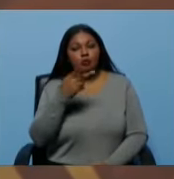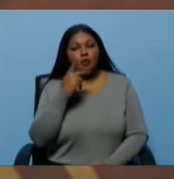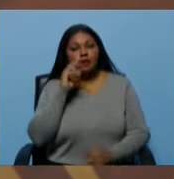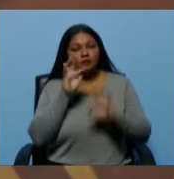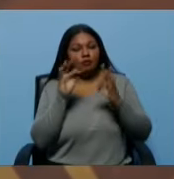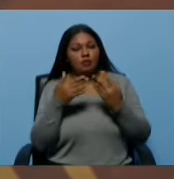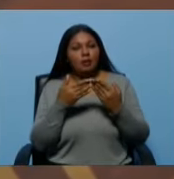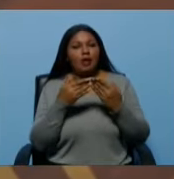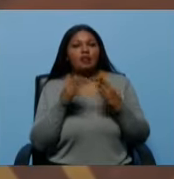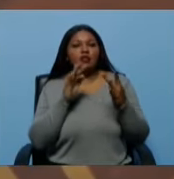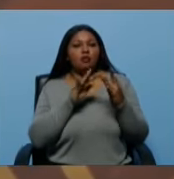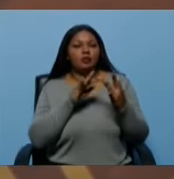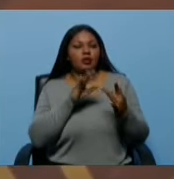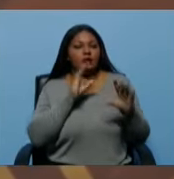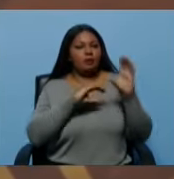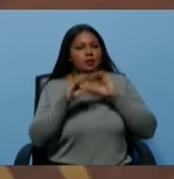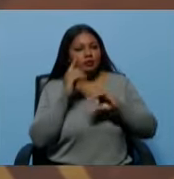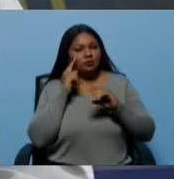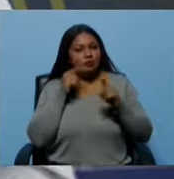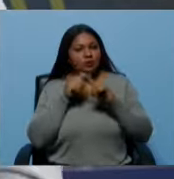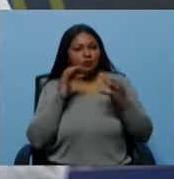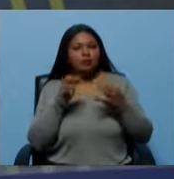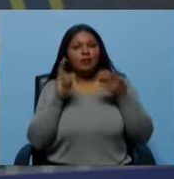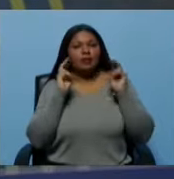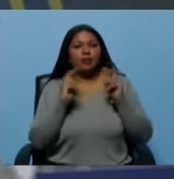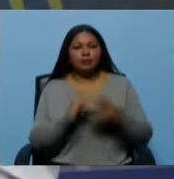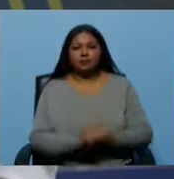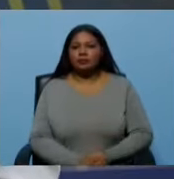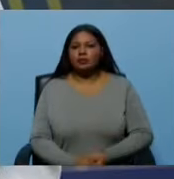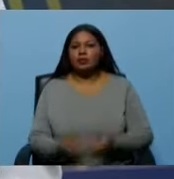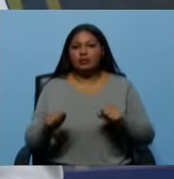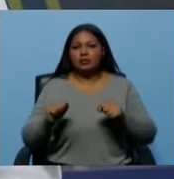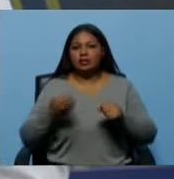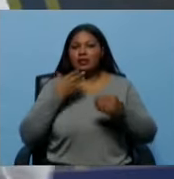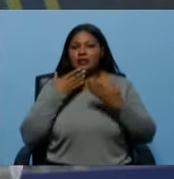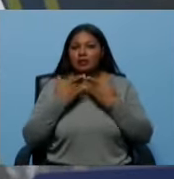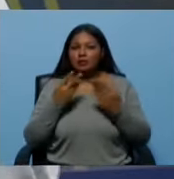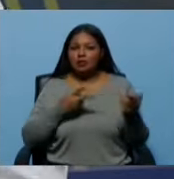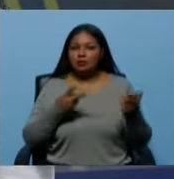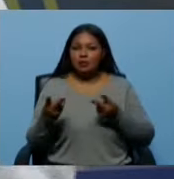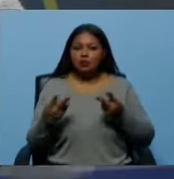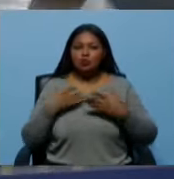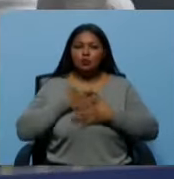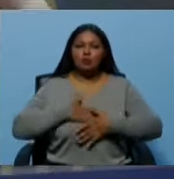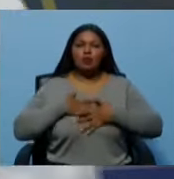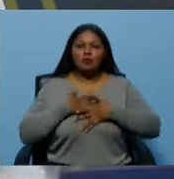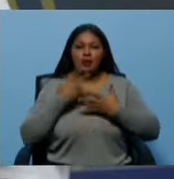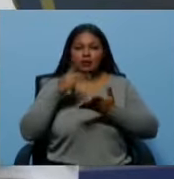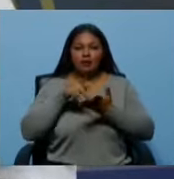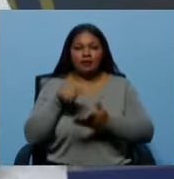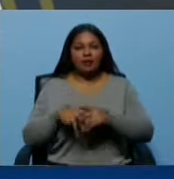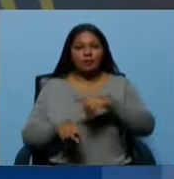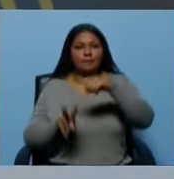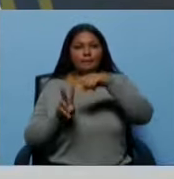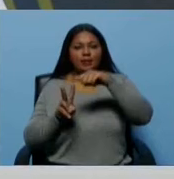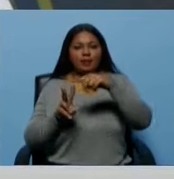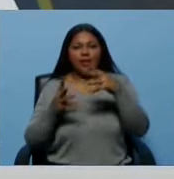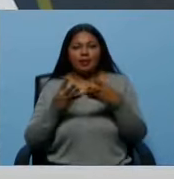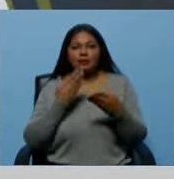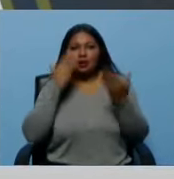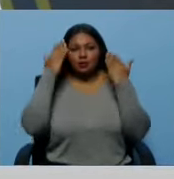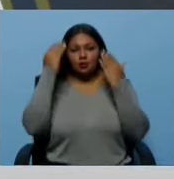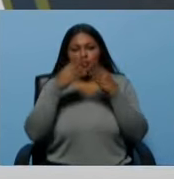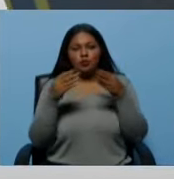comunicación a la hora de estos temas, ¿no? Así es, hermano. Bueno, muchas gracias por la invitación. Un placer estar aquí en BTV. Saludos a todo el equipo